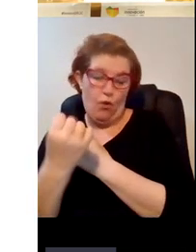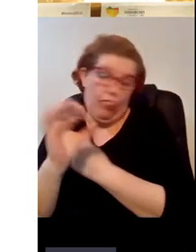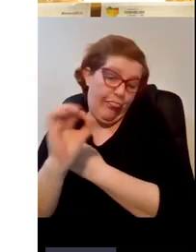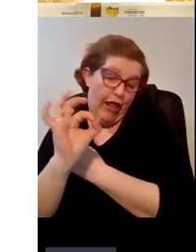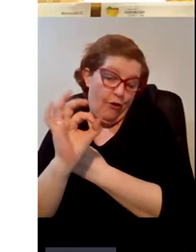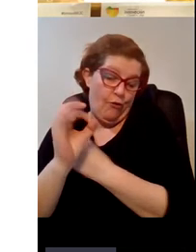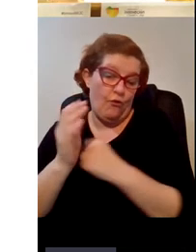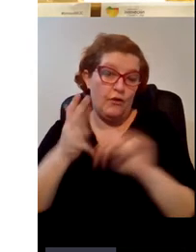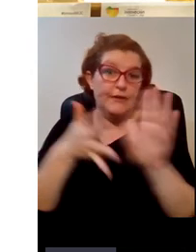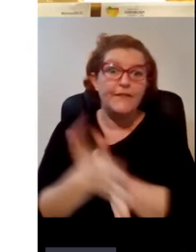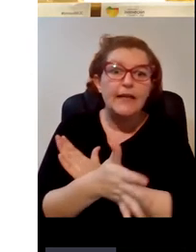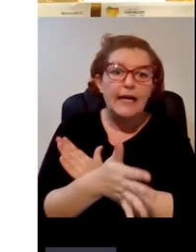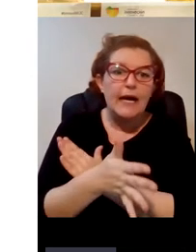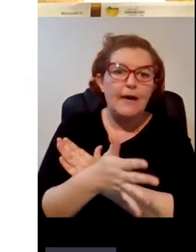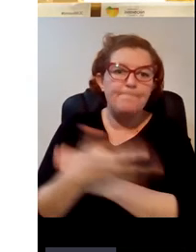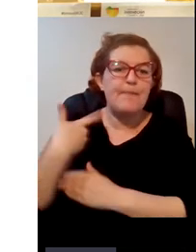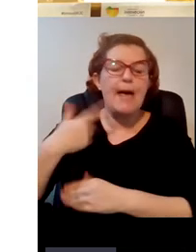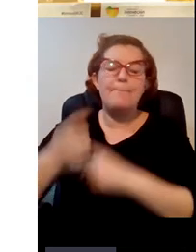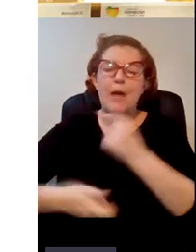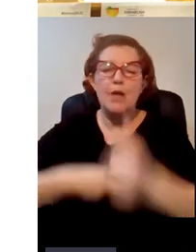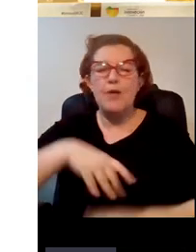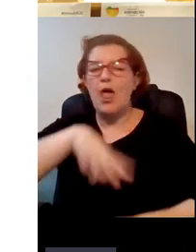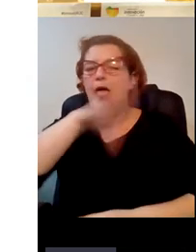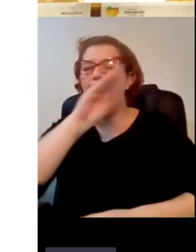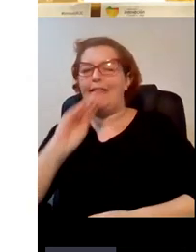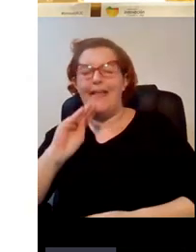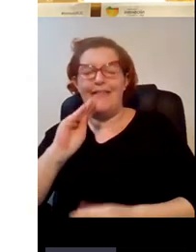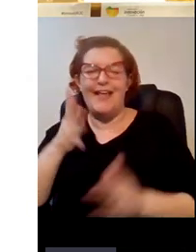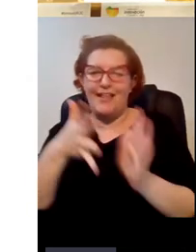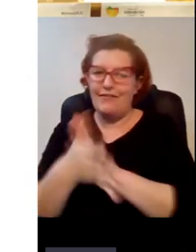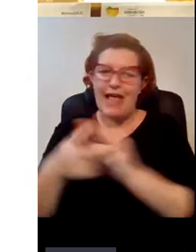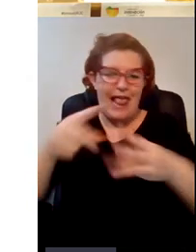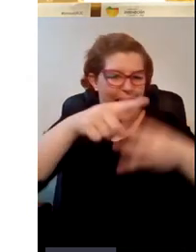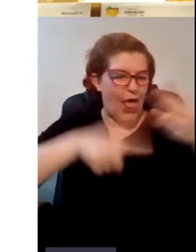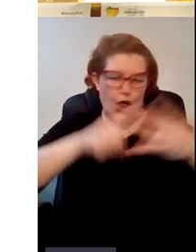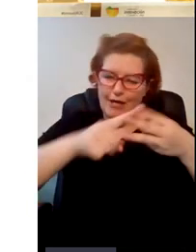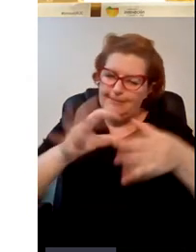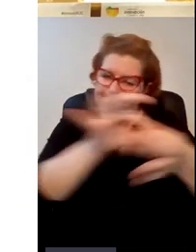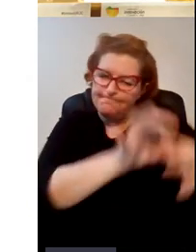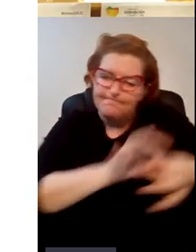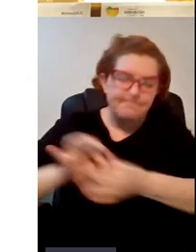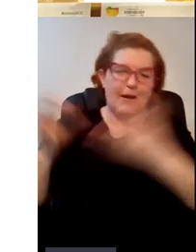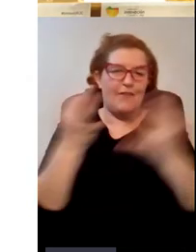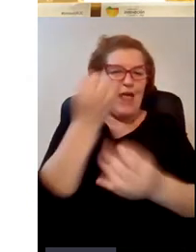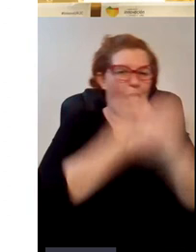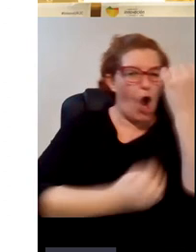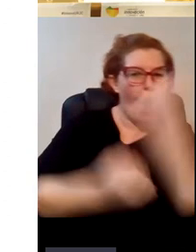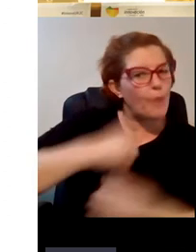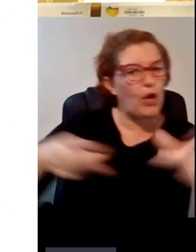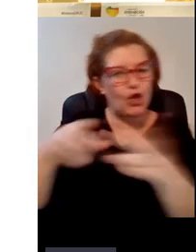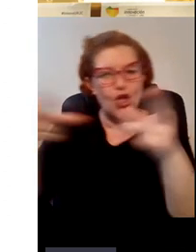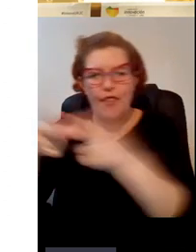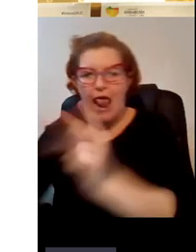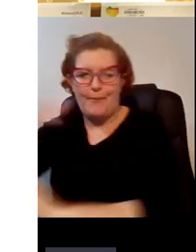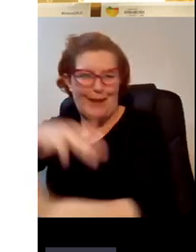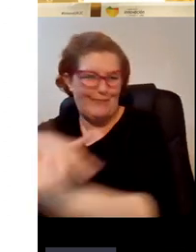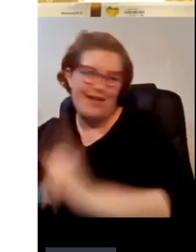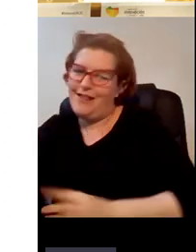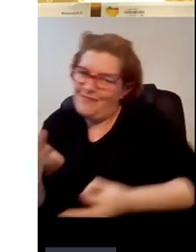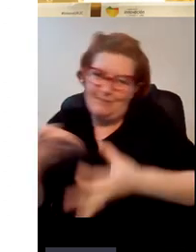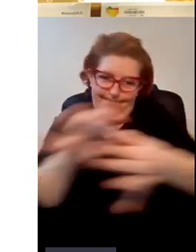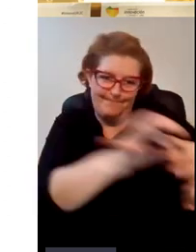se va entendiendo que esto puede puede ser de otra manera con respecto al RAC este que os decimos llevamos